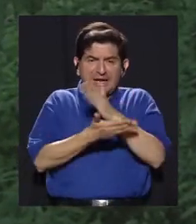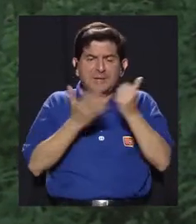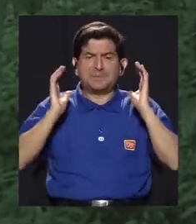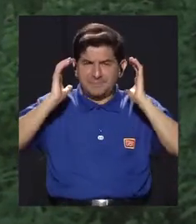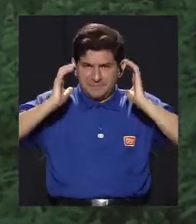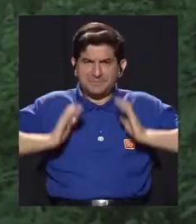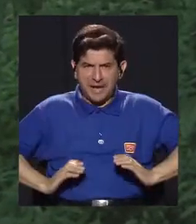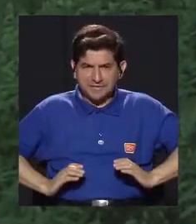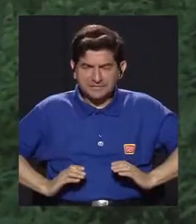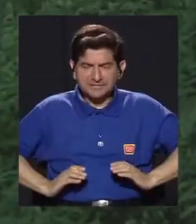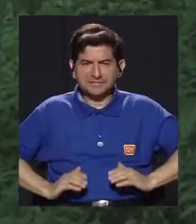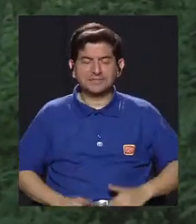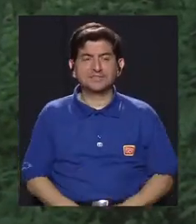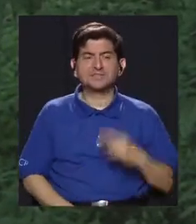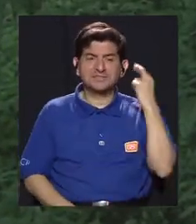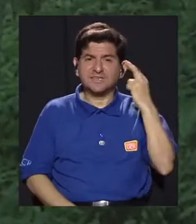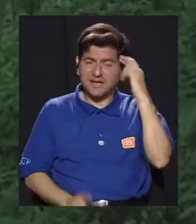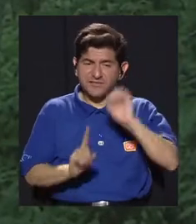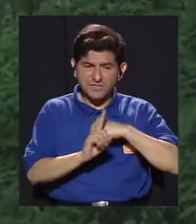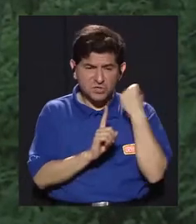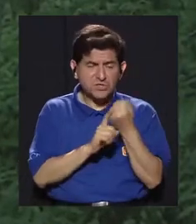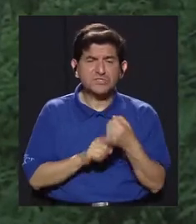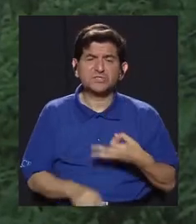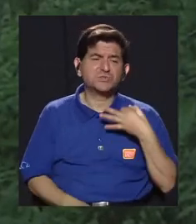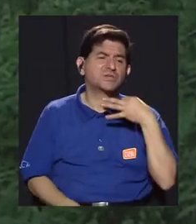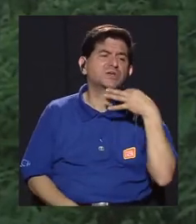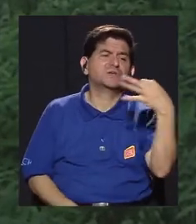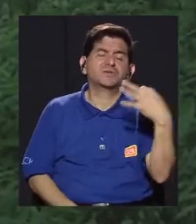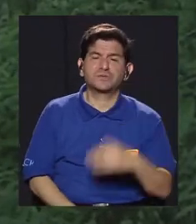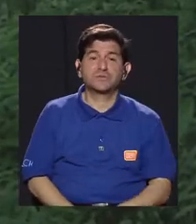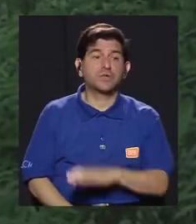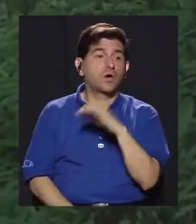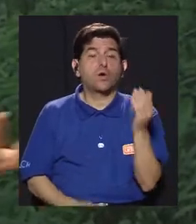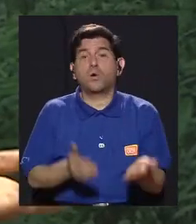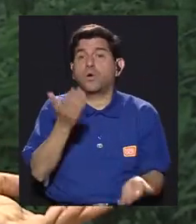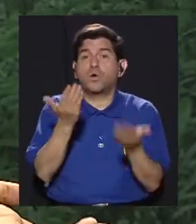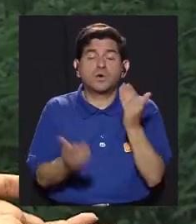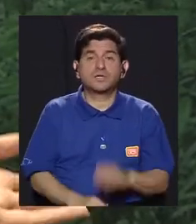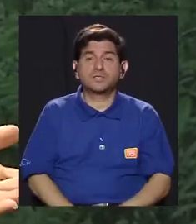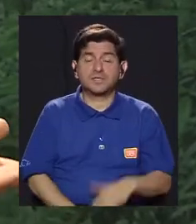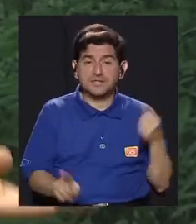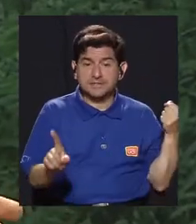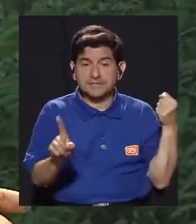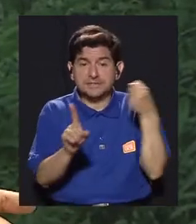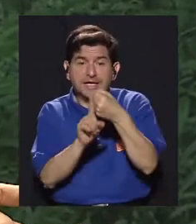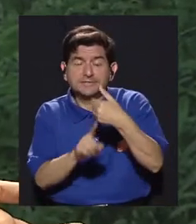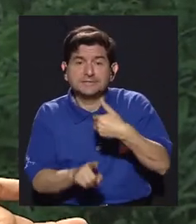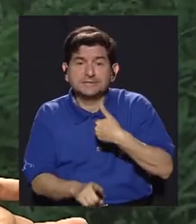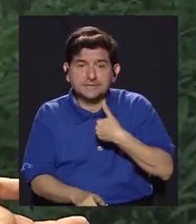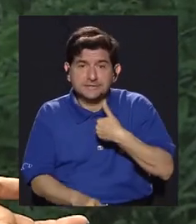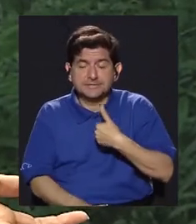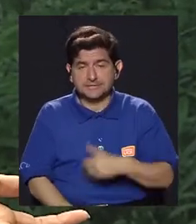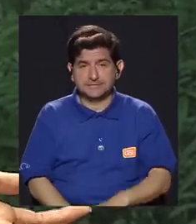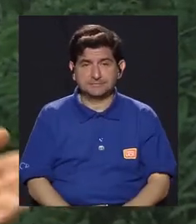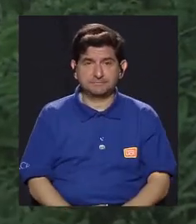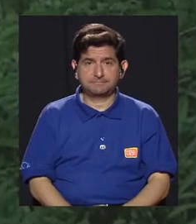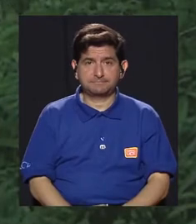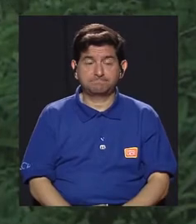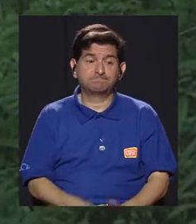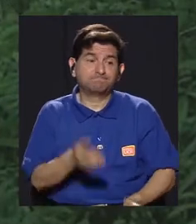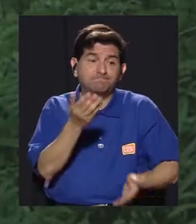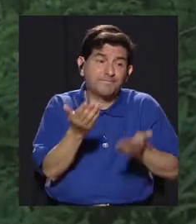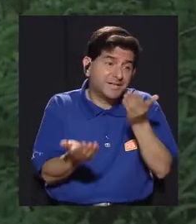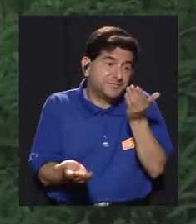en ciertas partes del cuerpo por las cosas que suceden cotidianamente o inclusive por accidentes que se hayan tenido, ¿verdad?